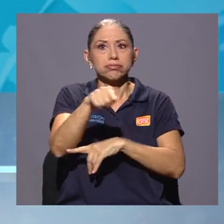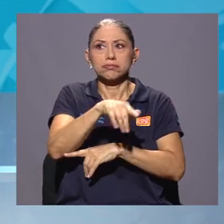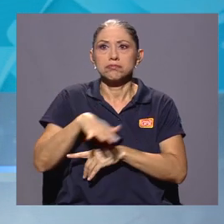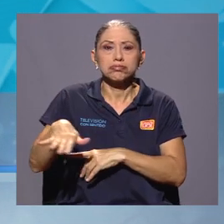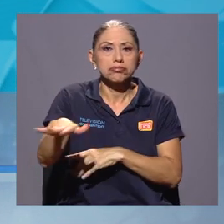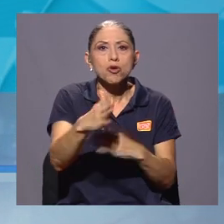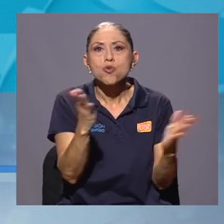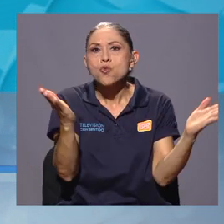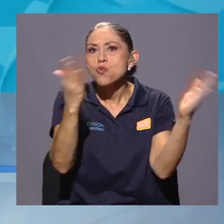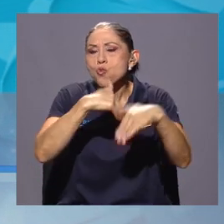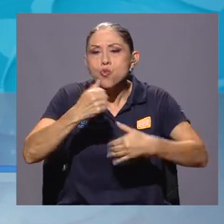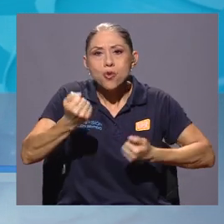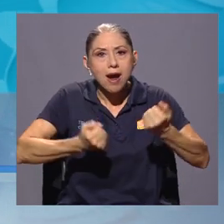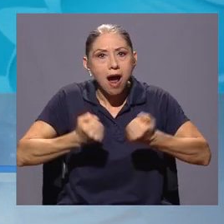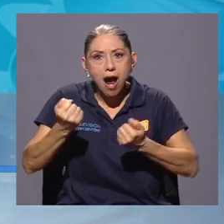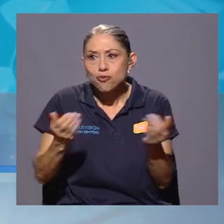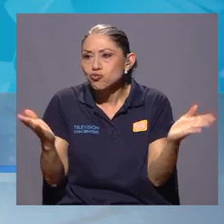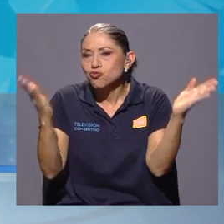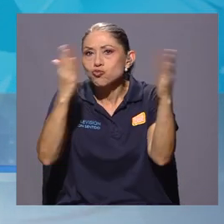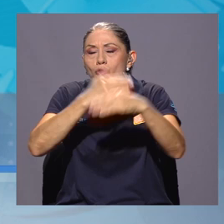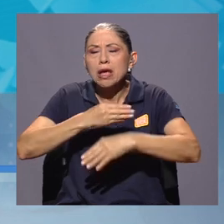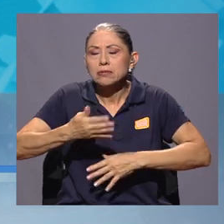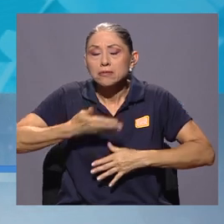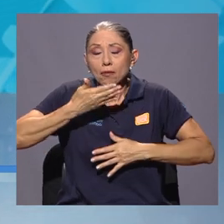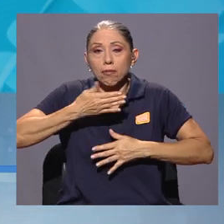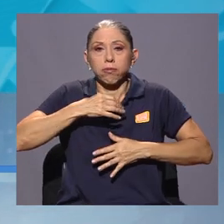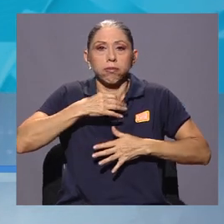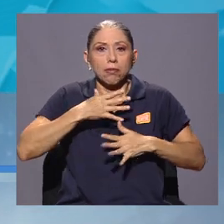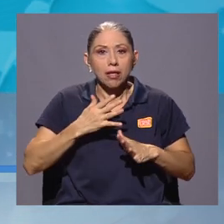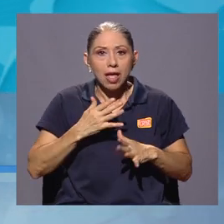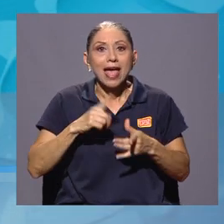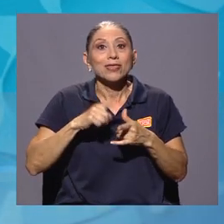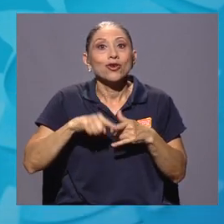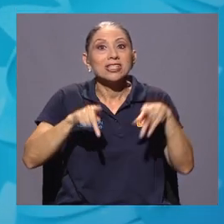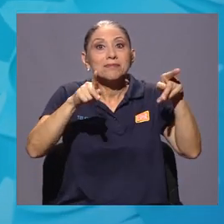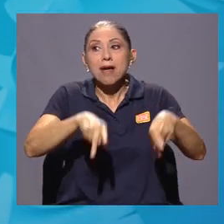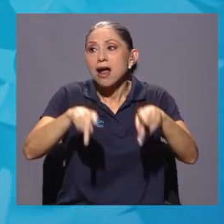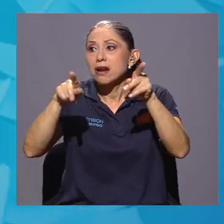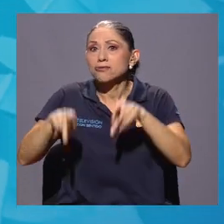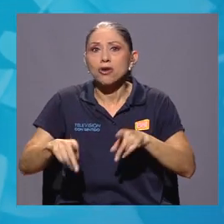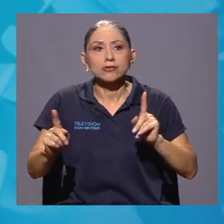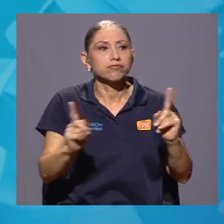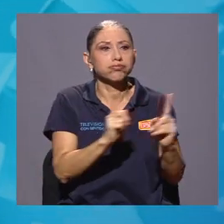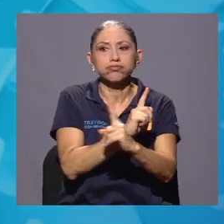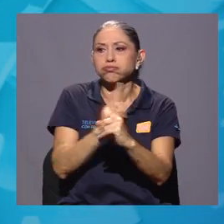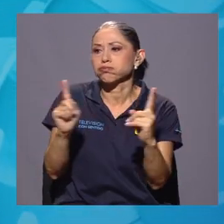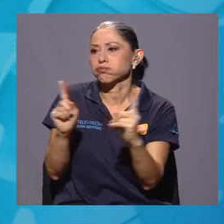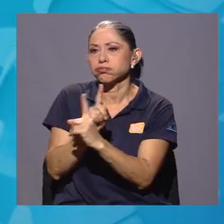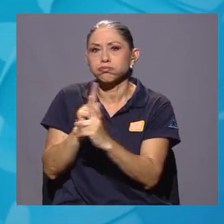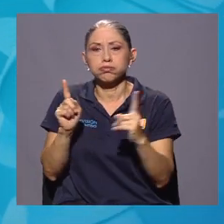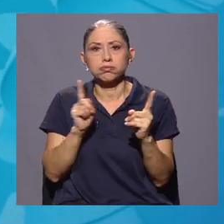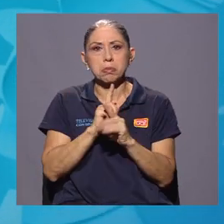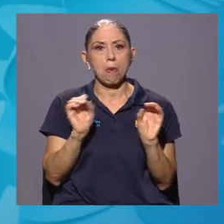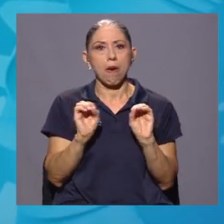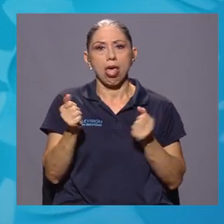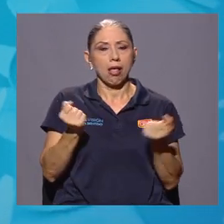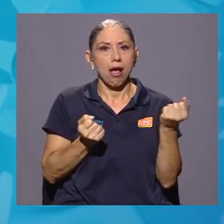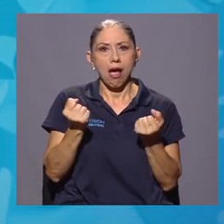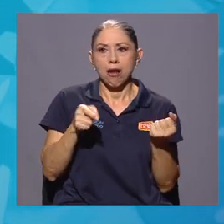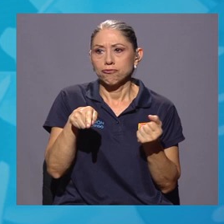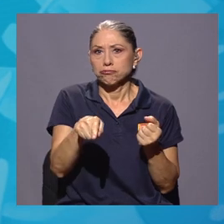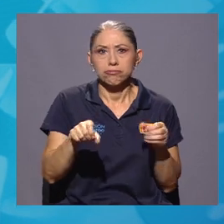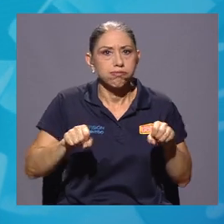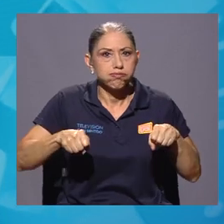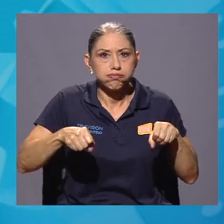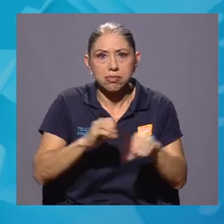de humo, libre de carros, donde entonces somos las personas quienes ocupamos estos espacios y la idea es